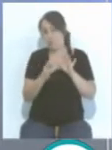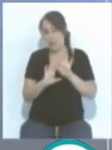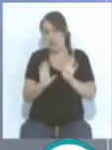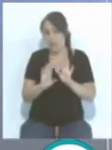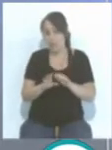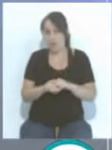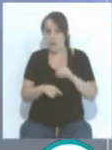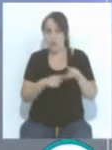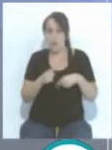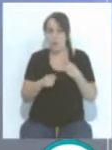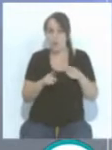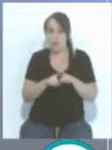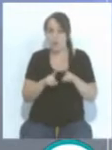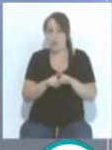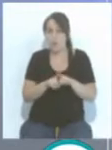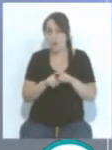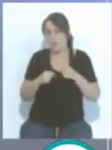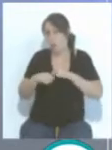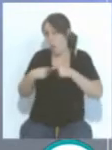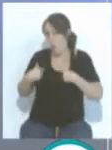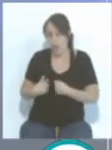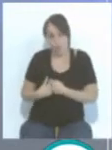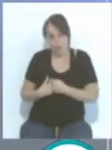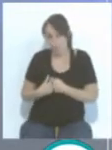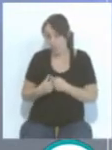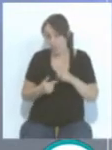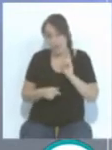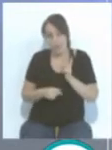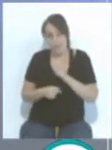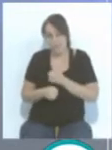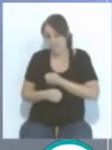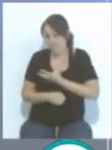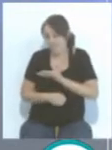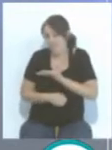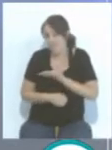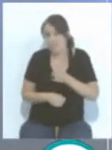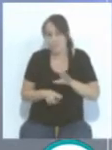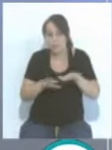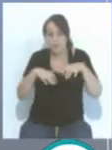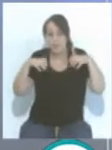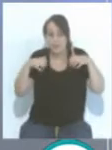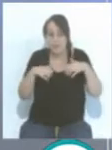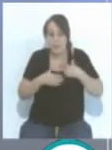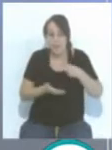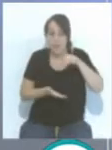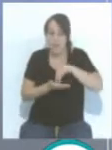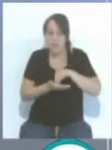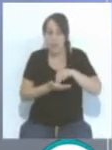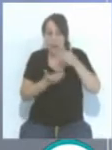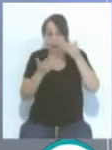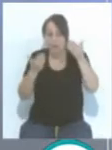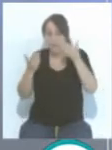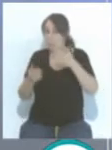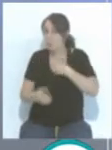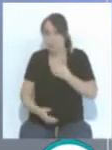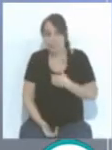forma testimonial en cuanto a corazón, porque no podía estar tampoco en las gradas, dando su ánimo. El que peor